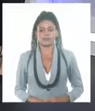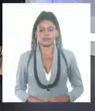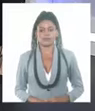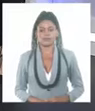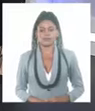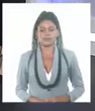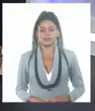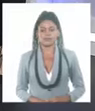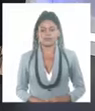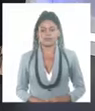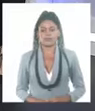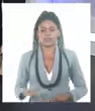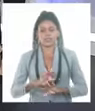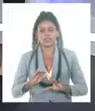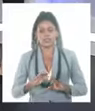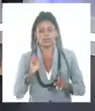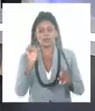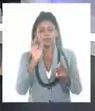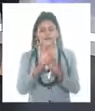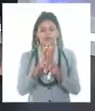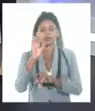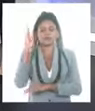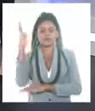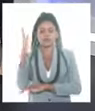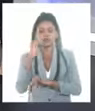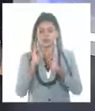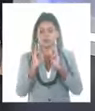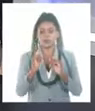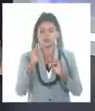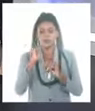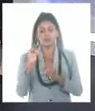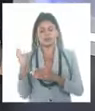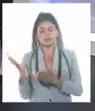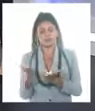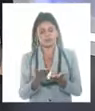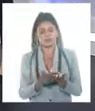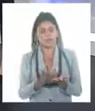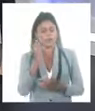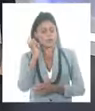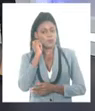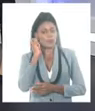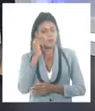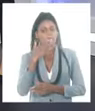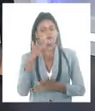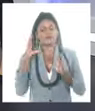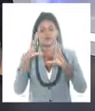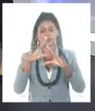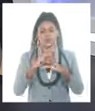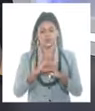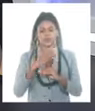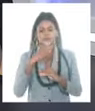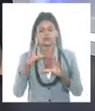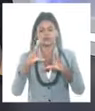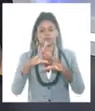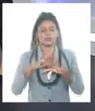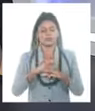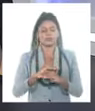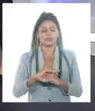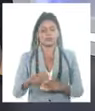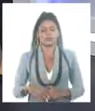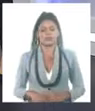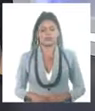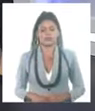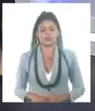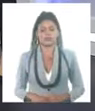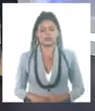y ya estamos listos para el pronóstico del tiempo hoy con la doctora Miriam Teresita Llanes, muy buenas noches. Muy buenas noches, Salía, y para los